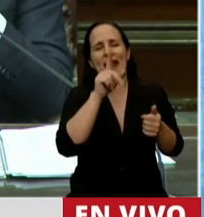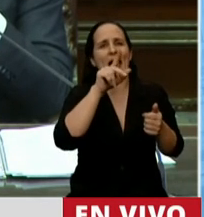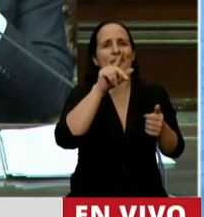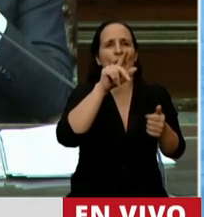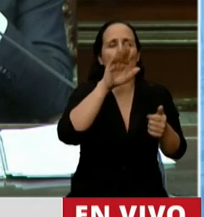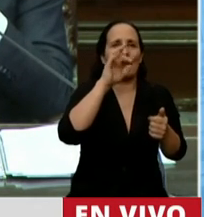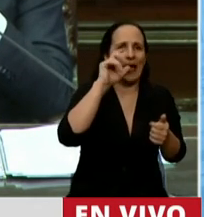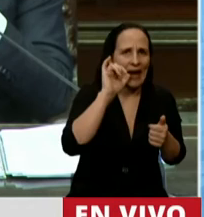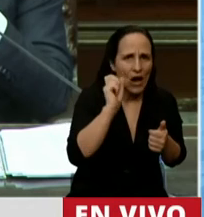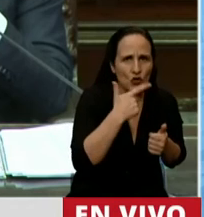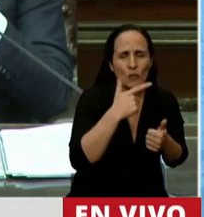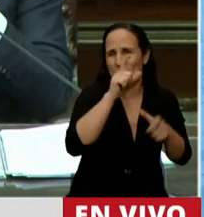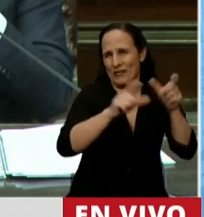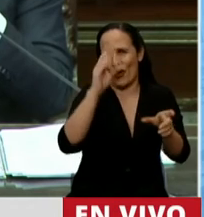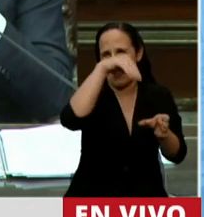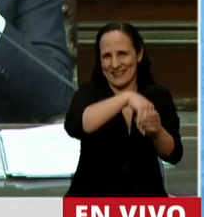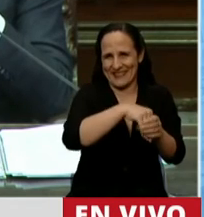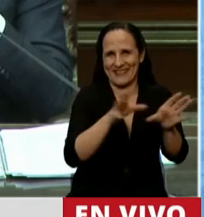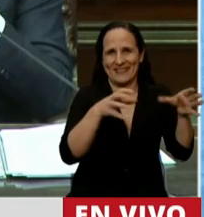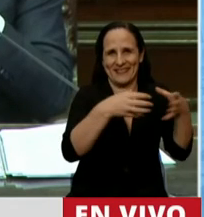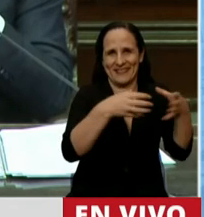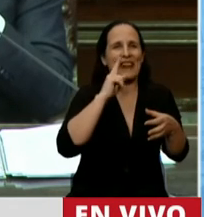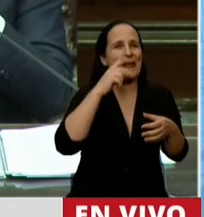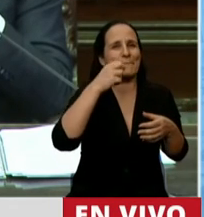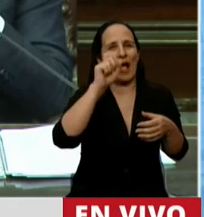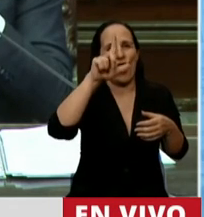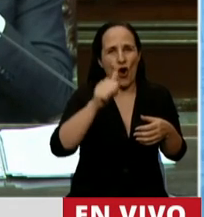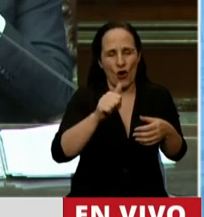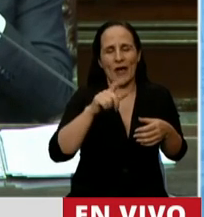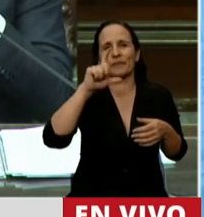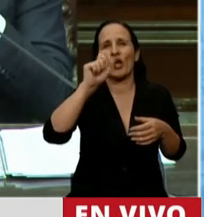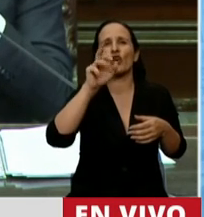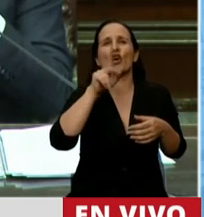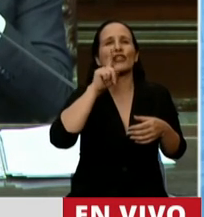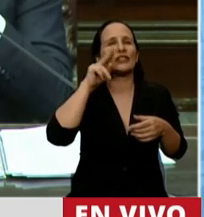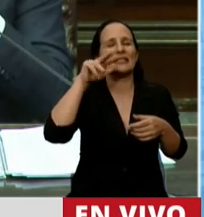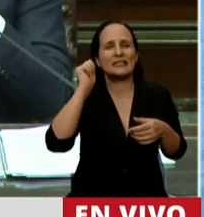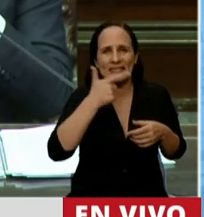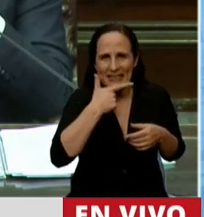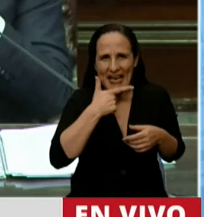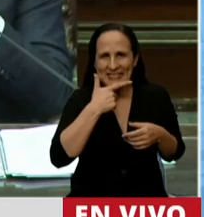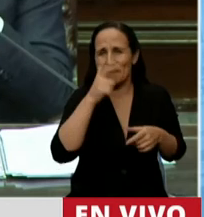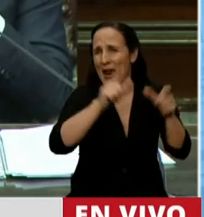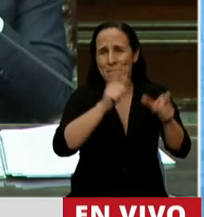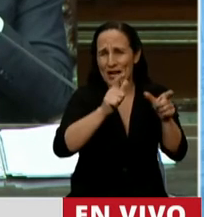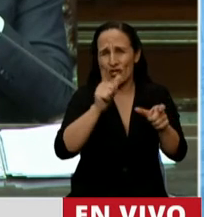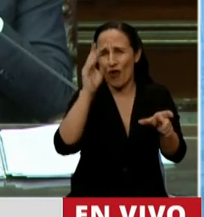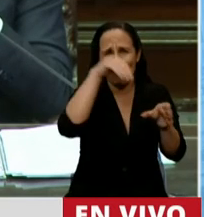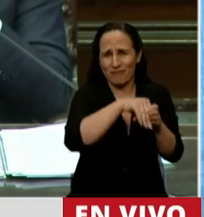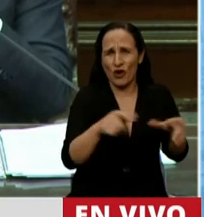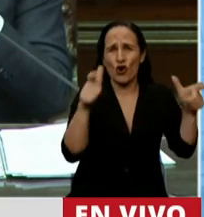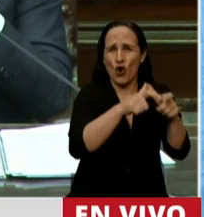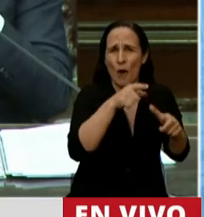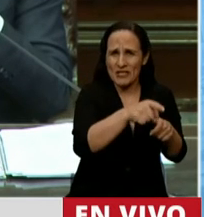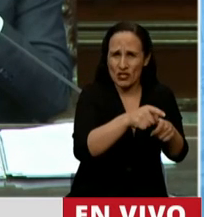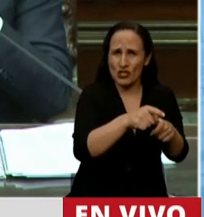Alonso, Yamila Zavala, Pepe Di Paola, Nora Cortiñas, para todos y todas sus integrantes que